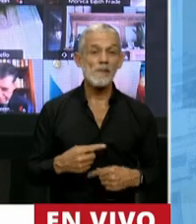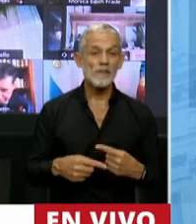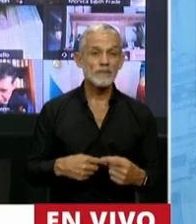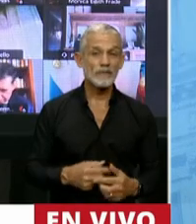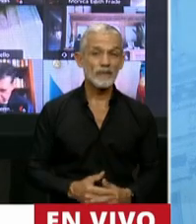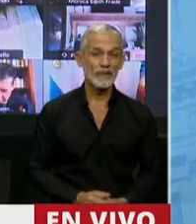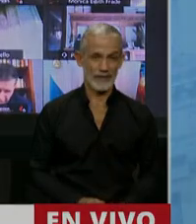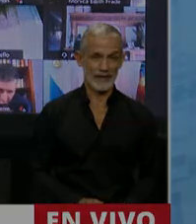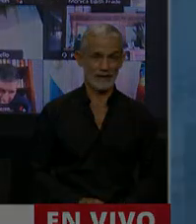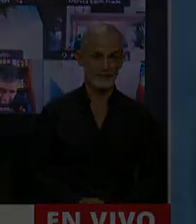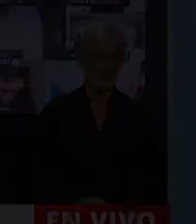de Asuntos Constitucionales.